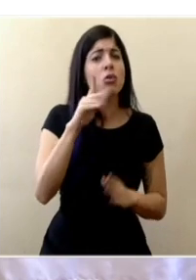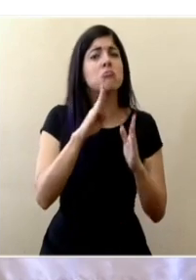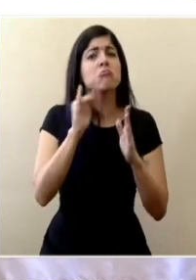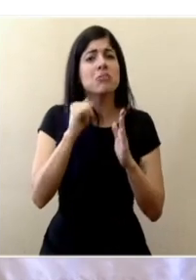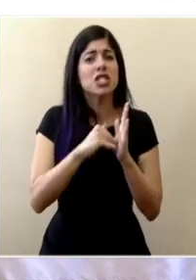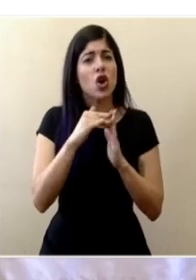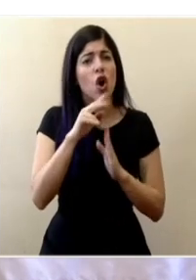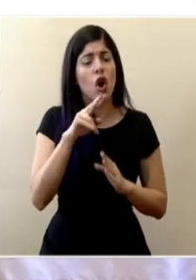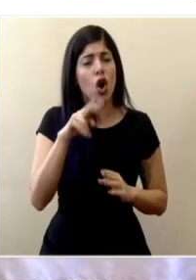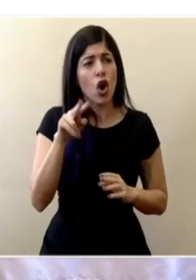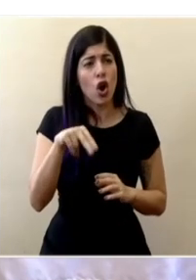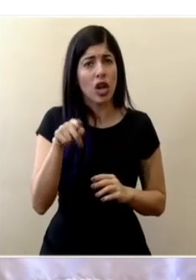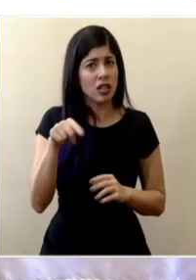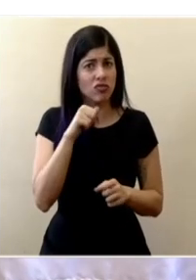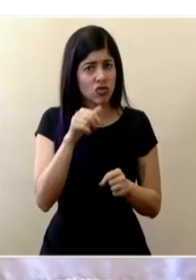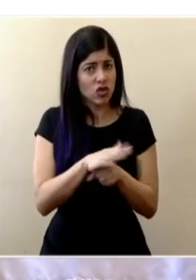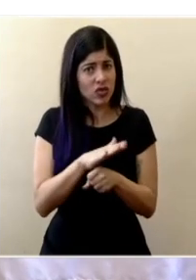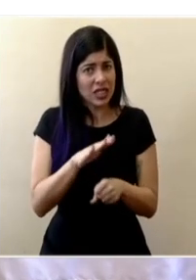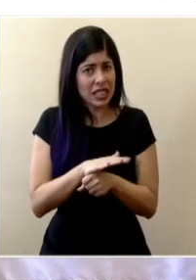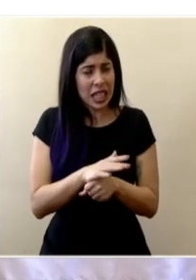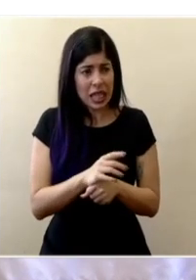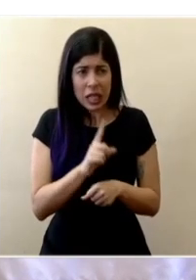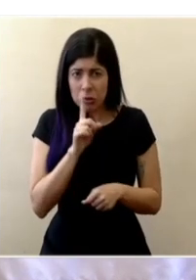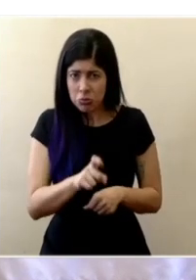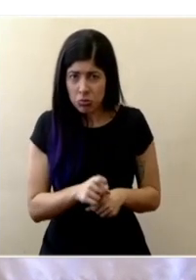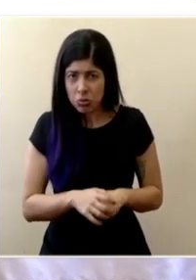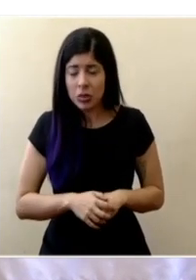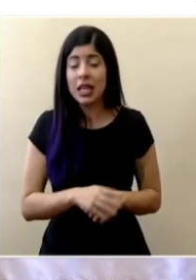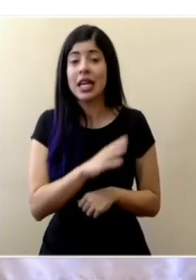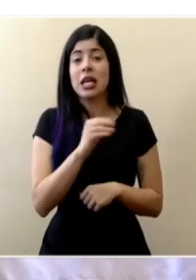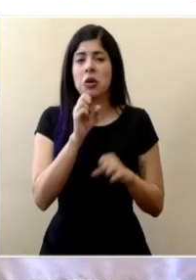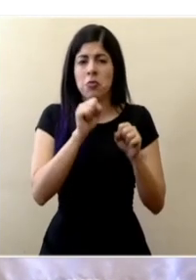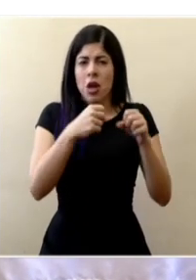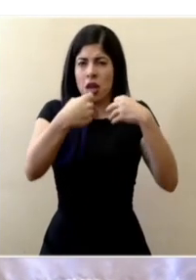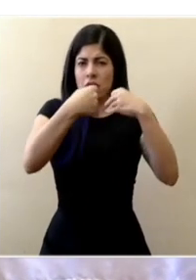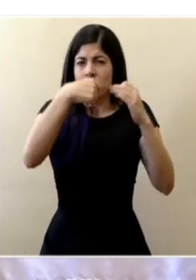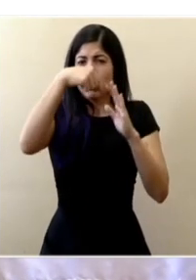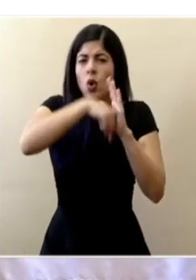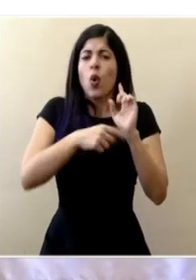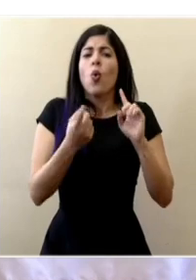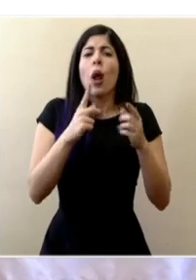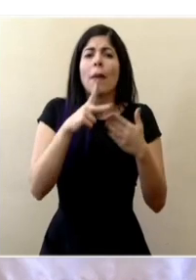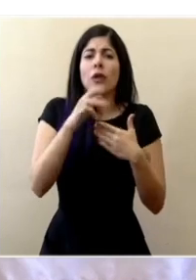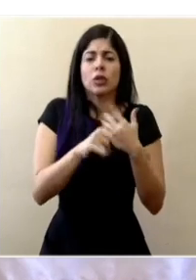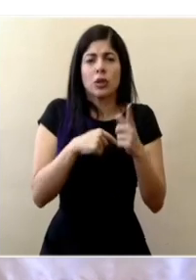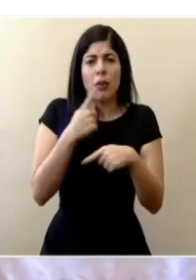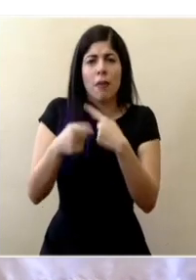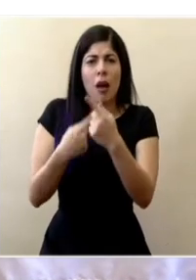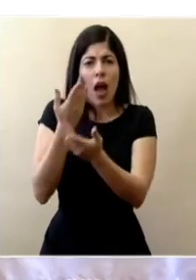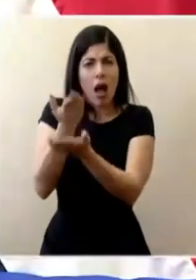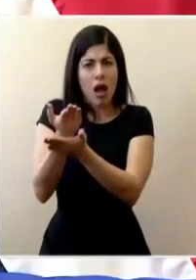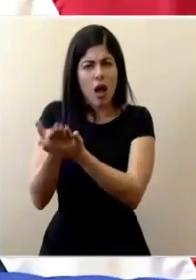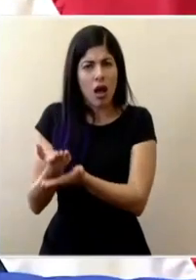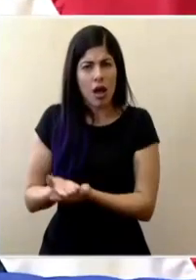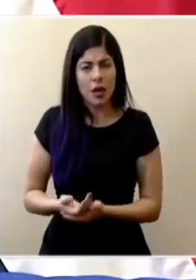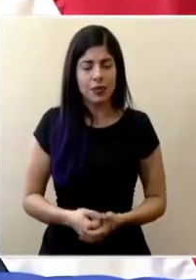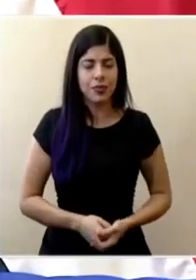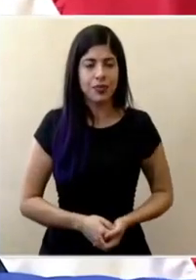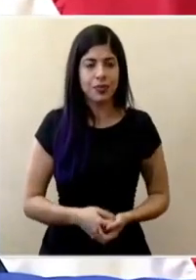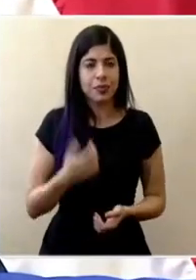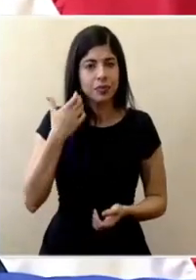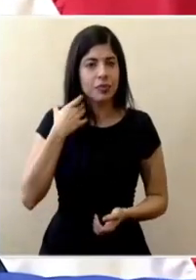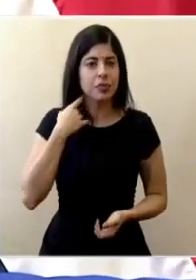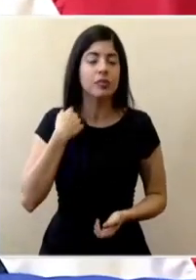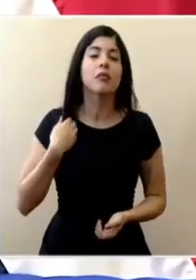colones no alcanza para financiar esos subsidios y si podemos ahondar sobre los proyectos que se piensan convocar en